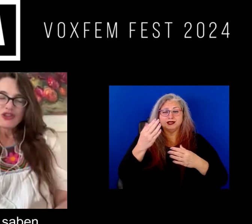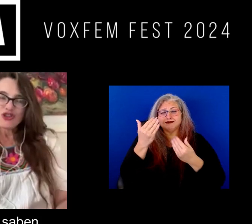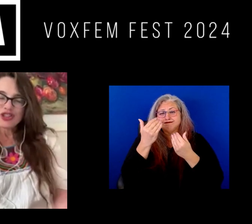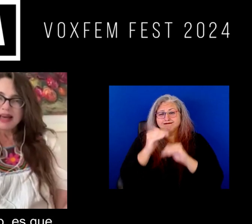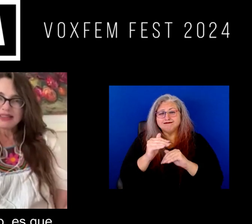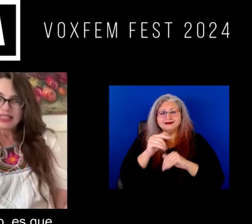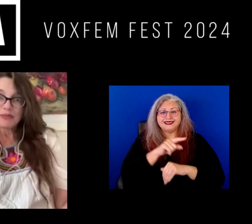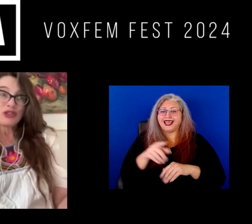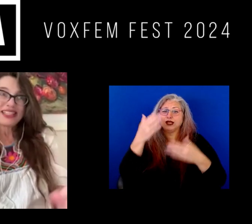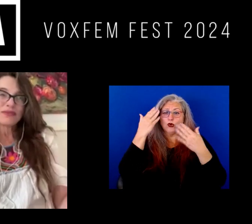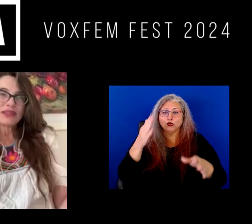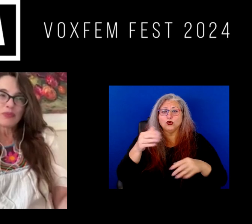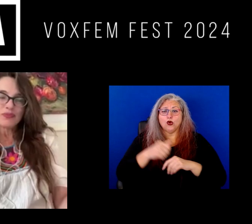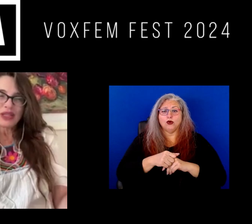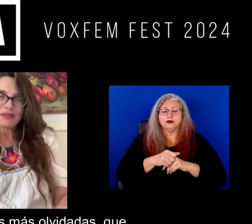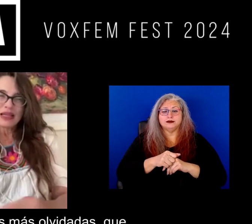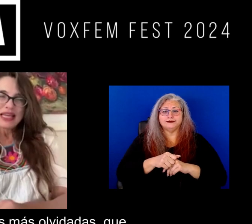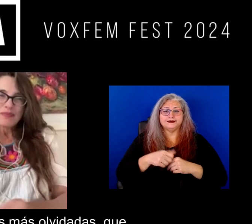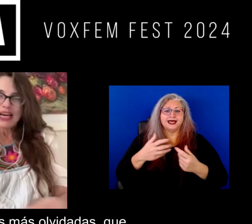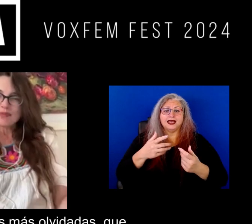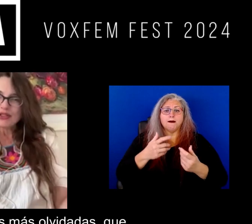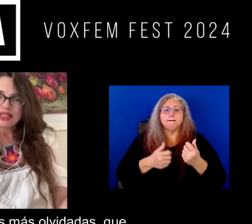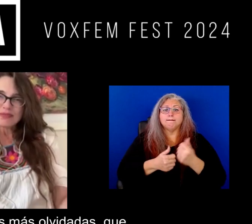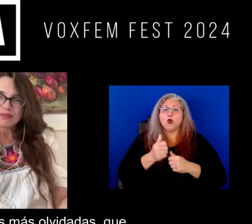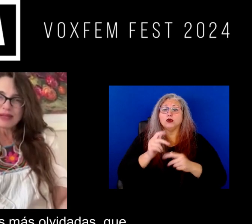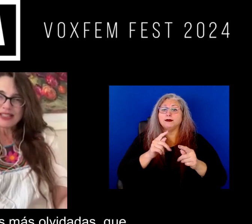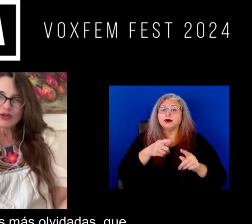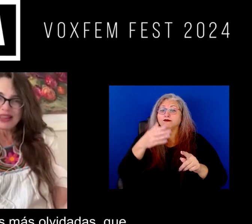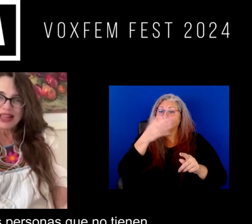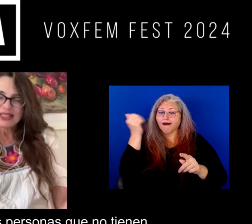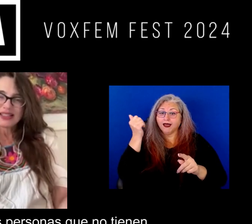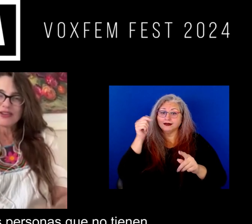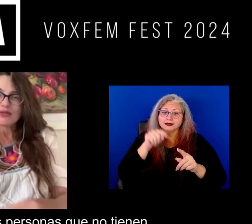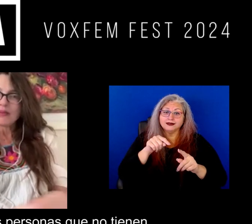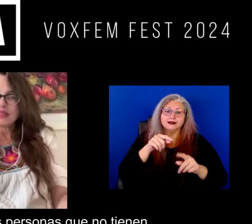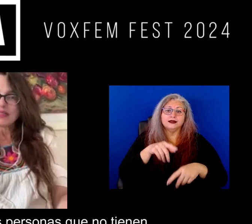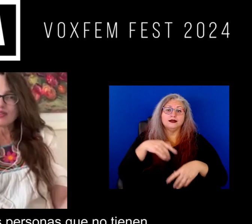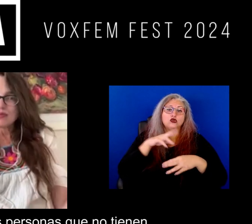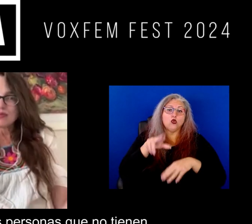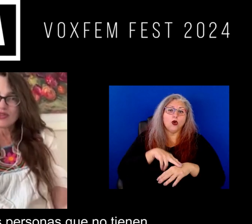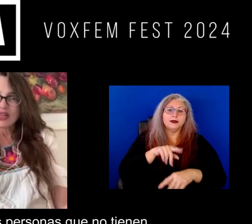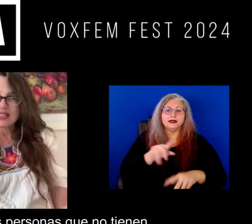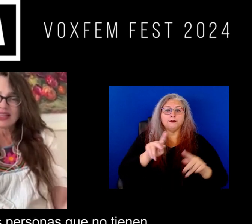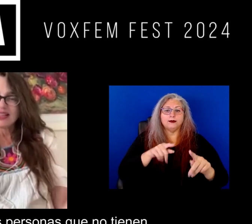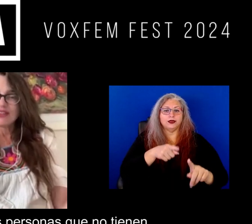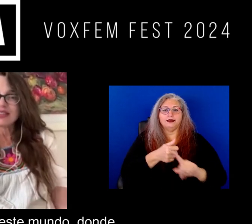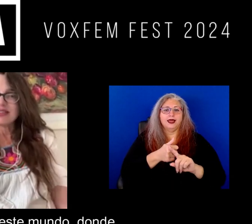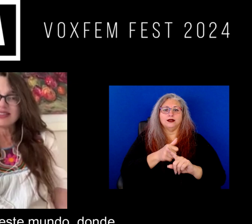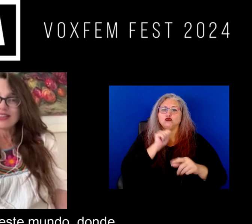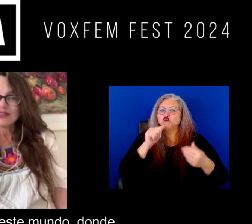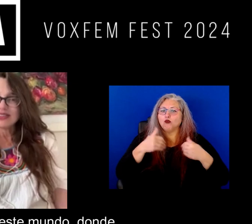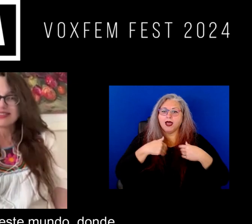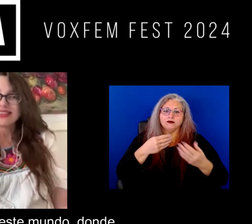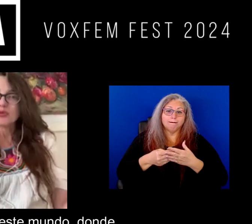no saben bueno es que para las personas más olvidadas que normalmente son las personas que no